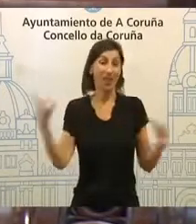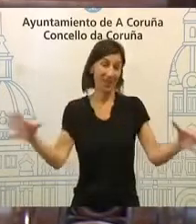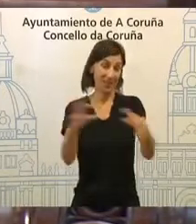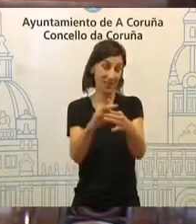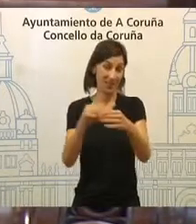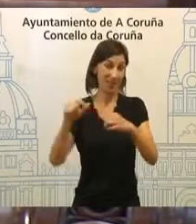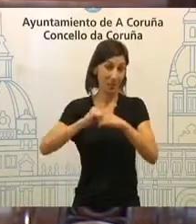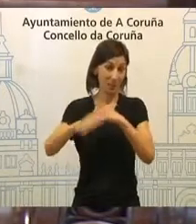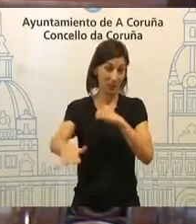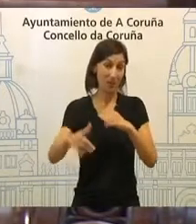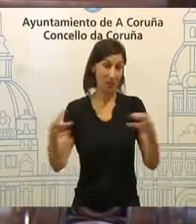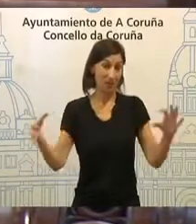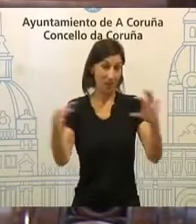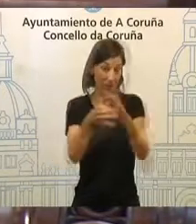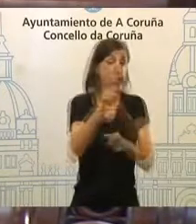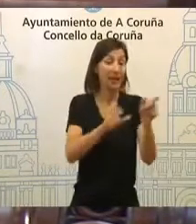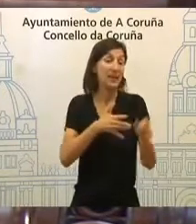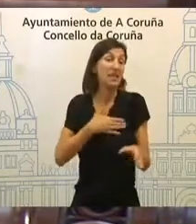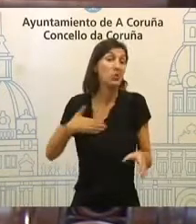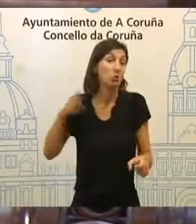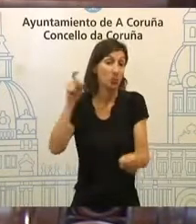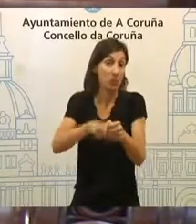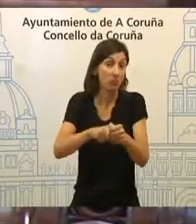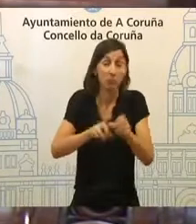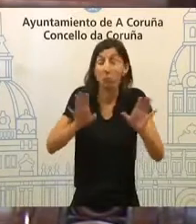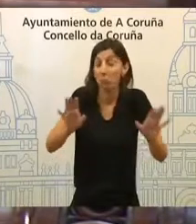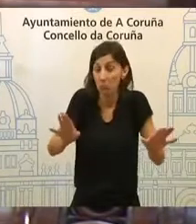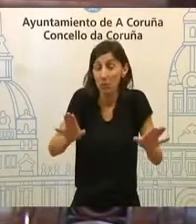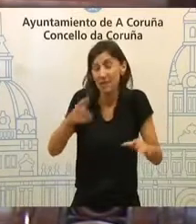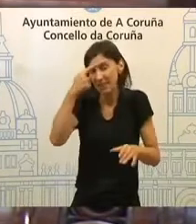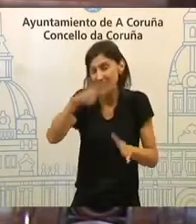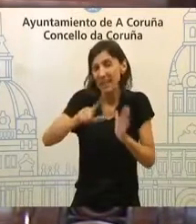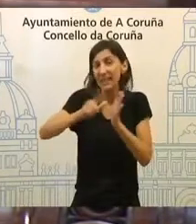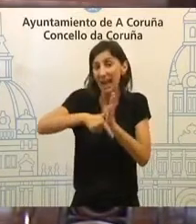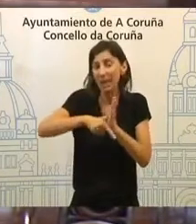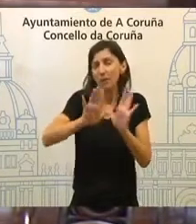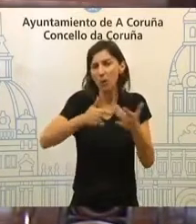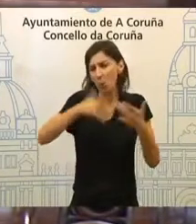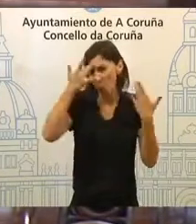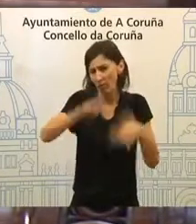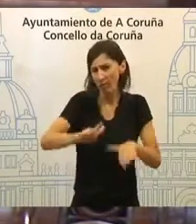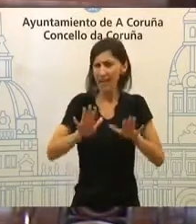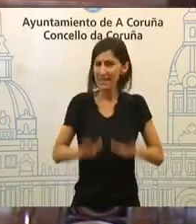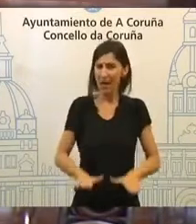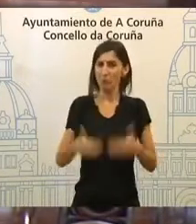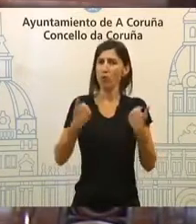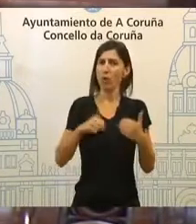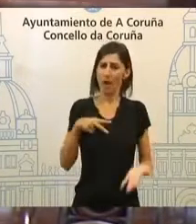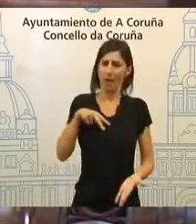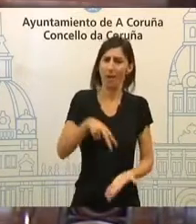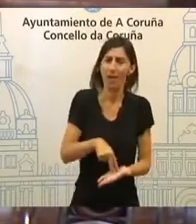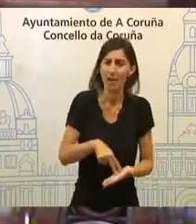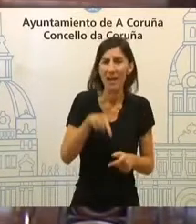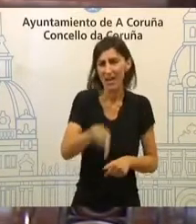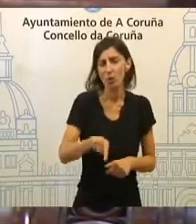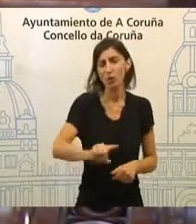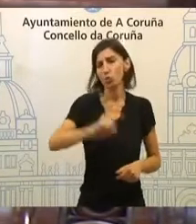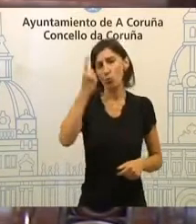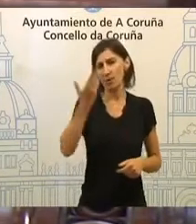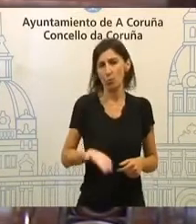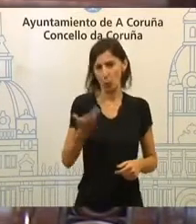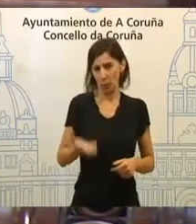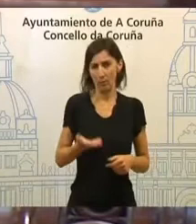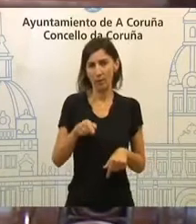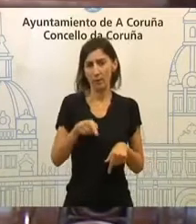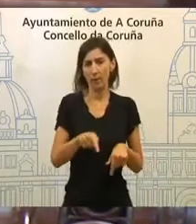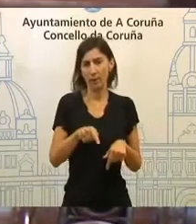sumamos maioria absoluta co Goberno. Non foi sen tempo, pero por fin estamos aquí e nos quedamos coa boa nova de que